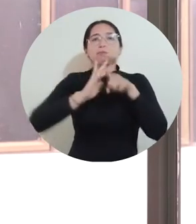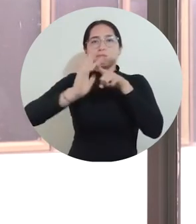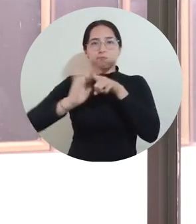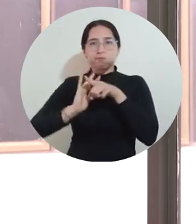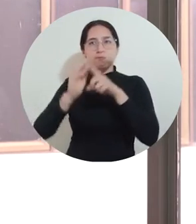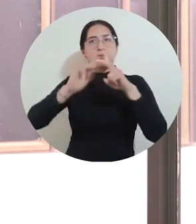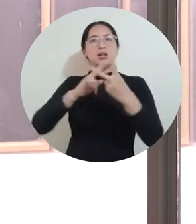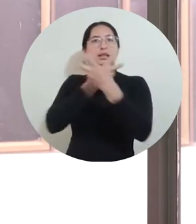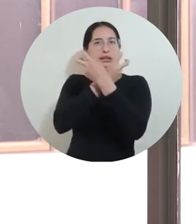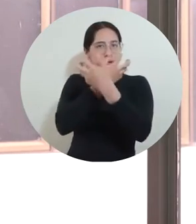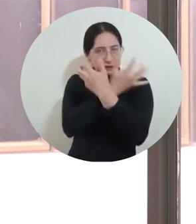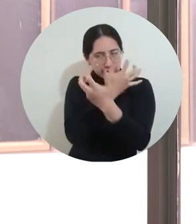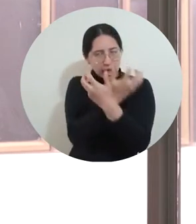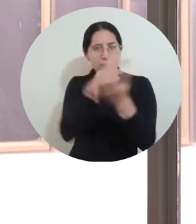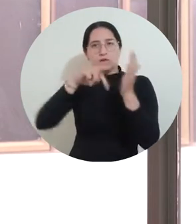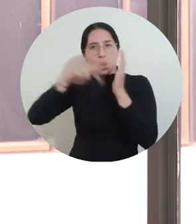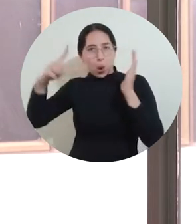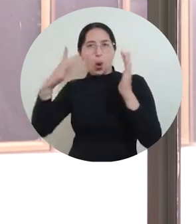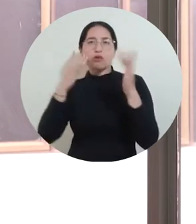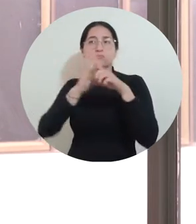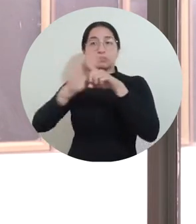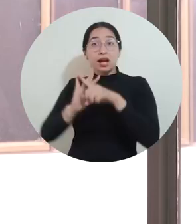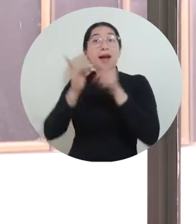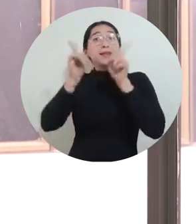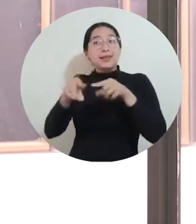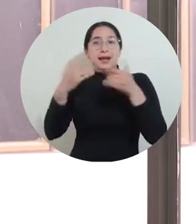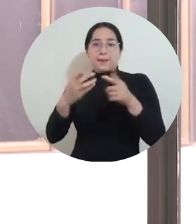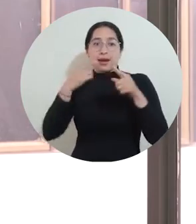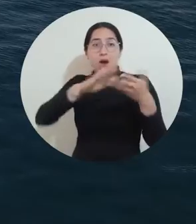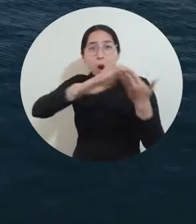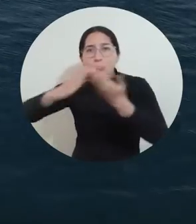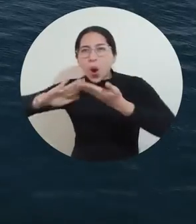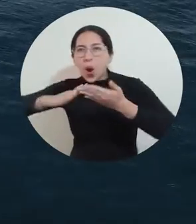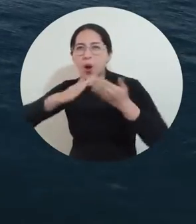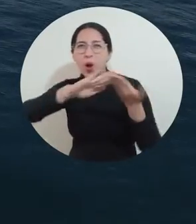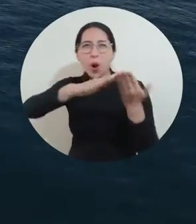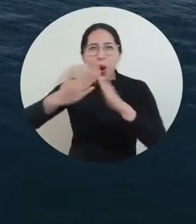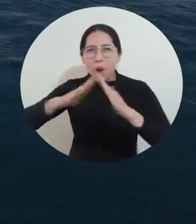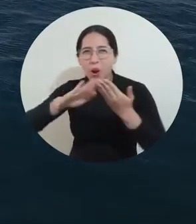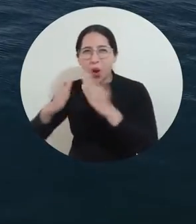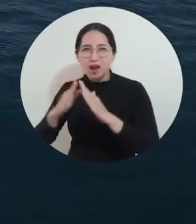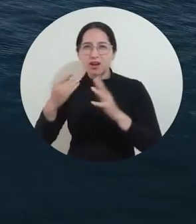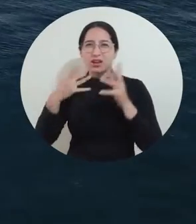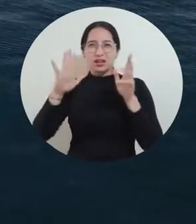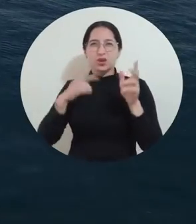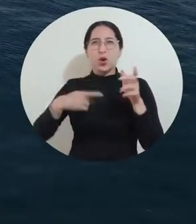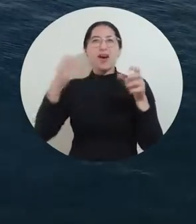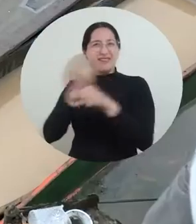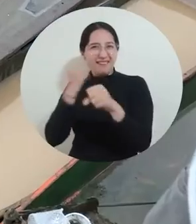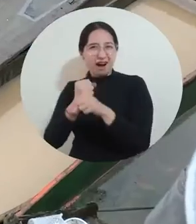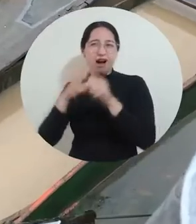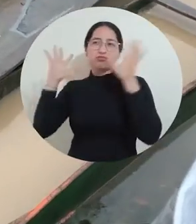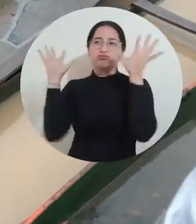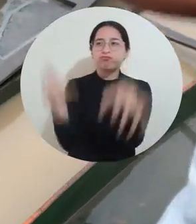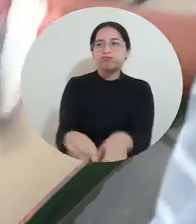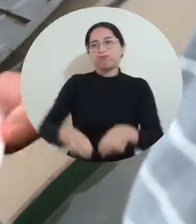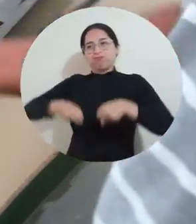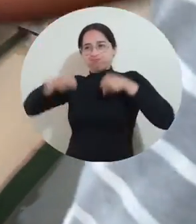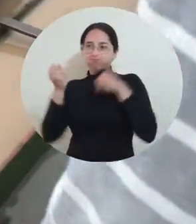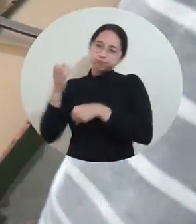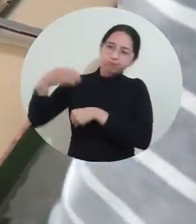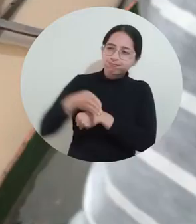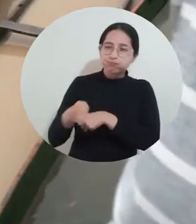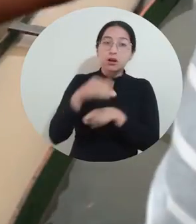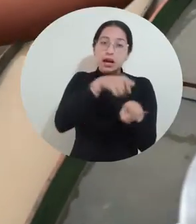pero siempre teniendo en cuenta el respeto de los conocimientos de los pescadores artesanales para una política pública en